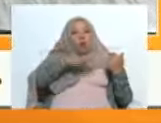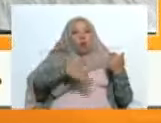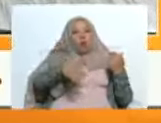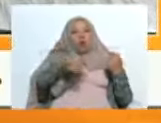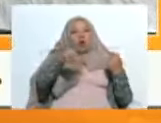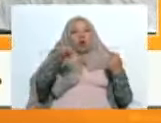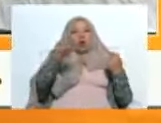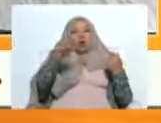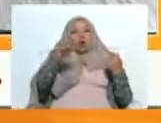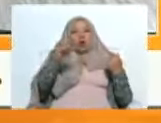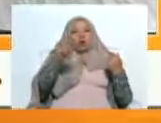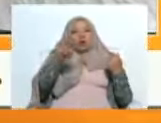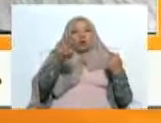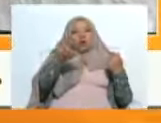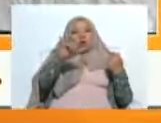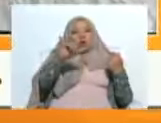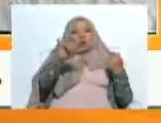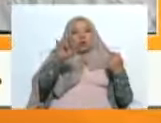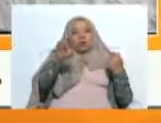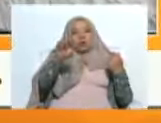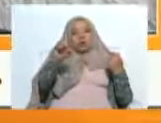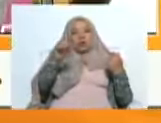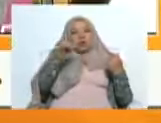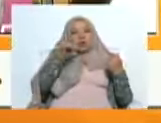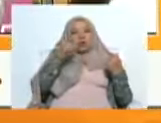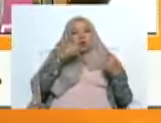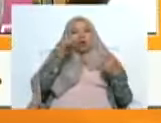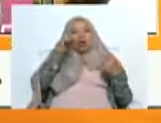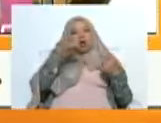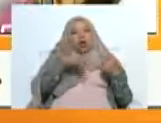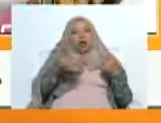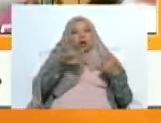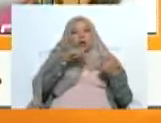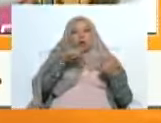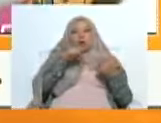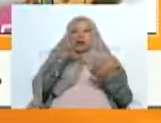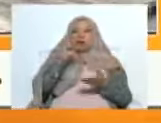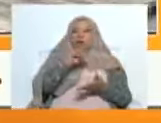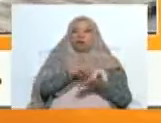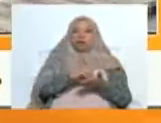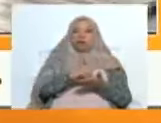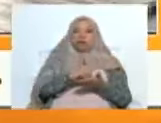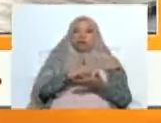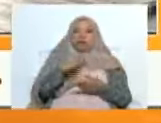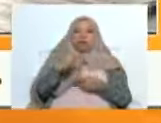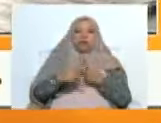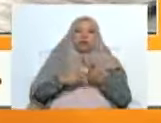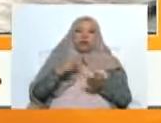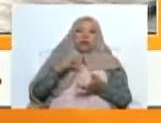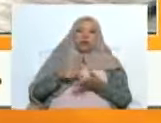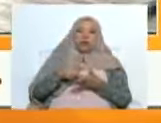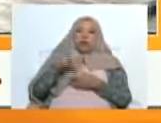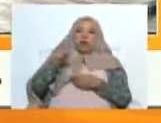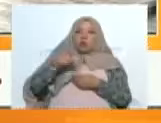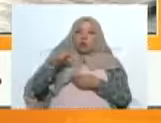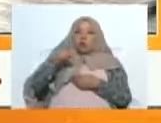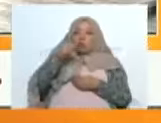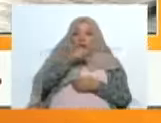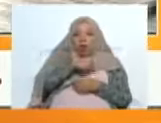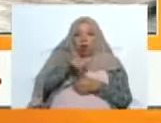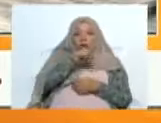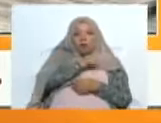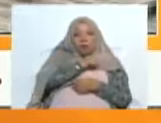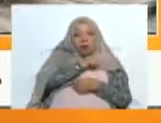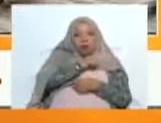estas tierras, y se llevaron con ellos el tamunangue y lo escondieron en esa selva a donde los españoles les daba